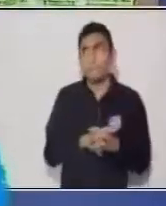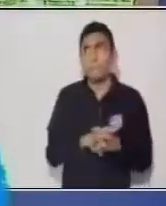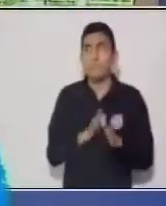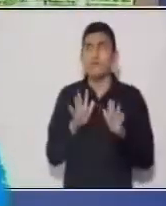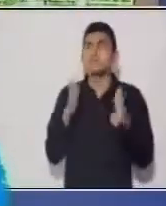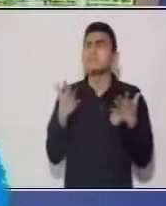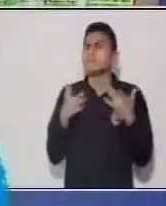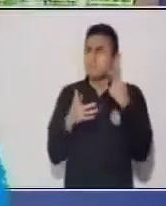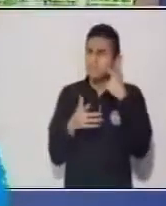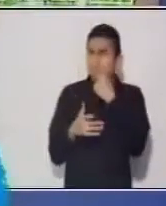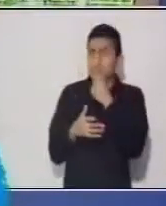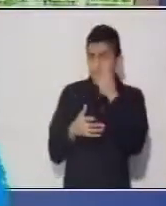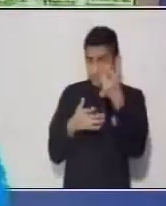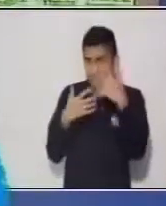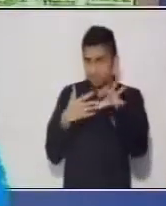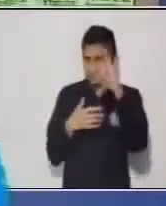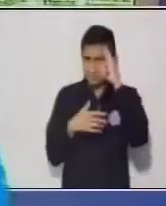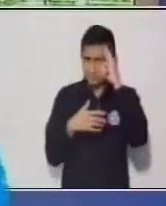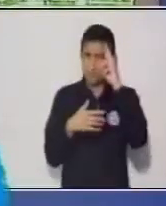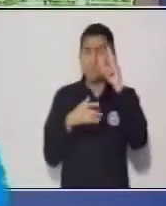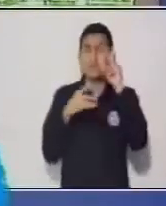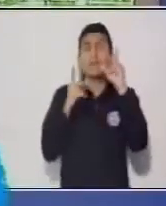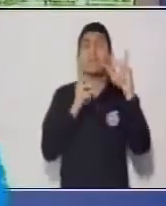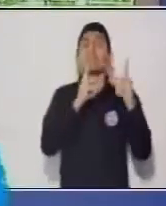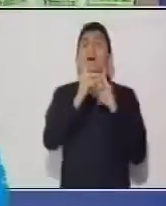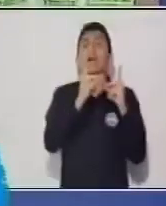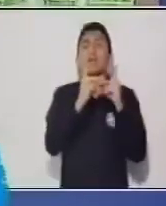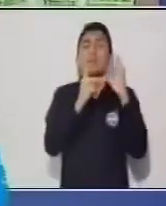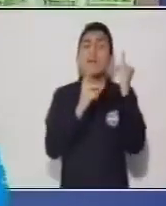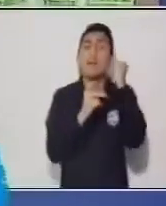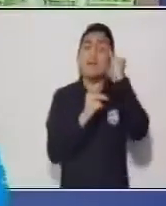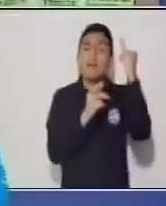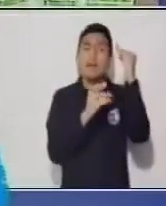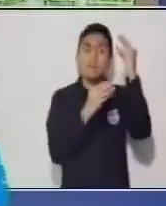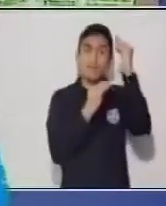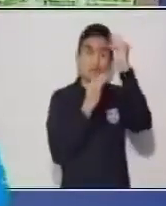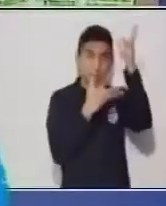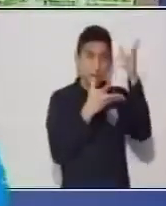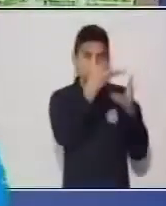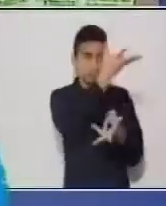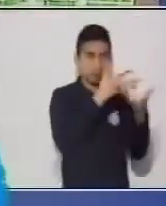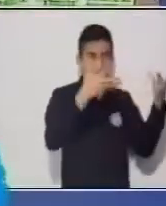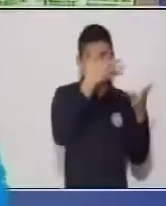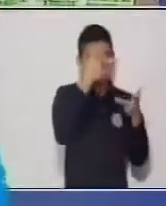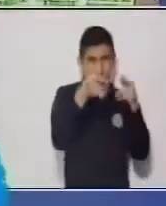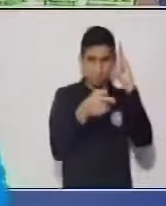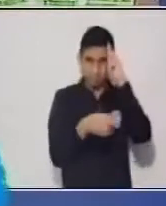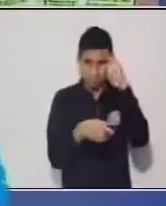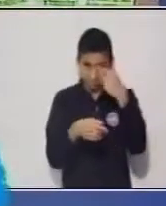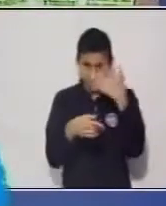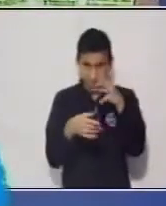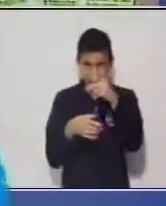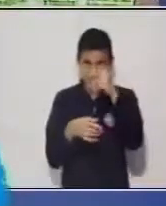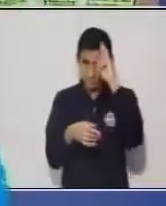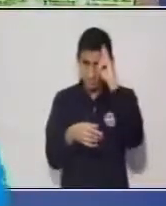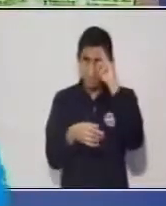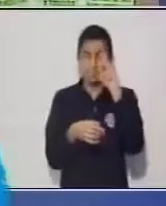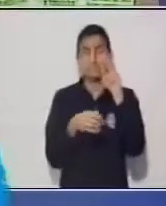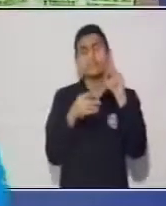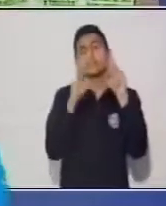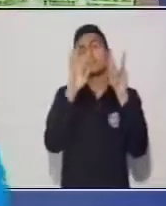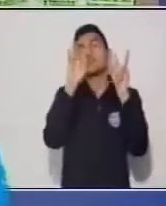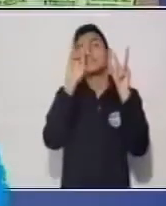diálogo. Como te decía, el diálogo es un intercambio de información. ¿Te recuerdas entonces del